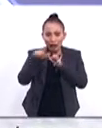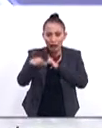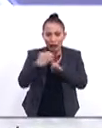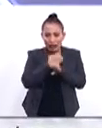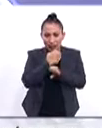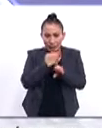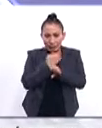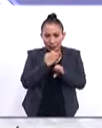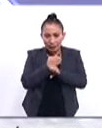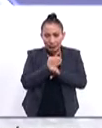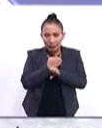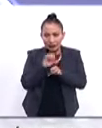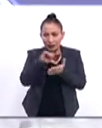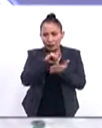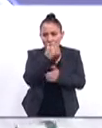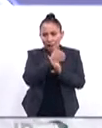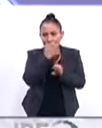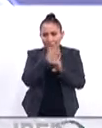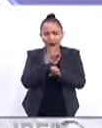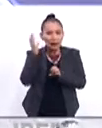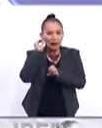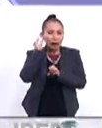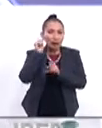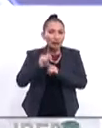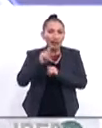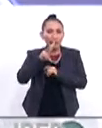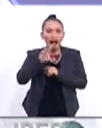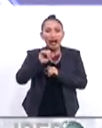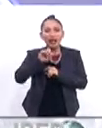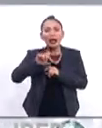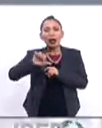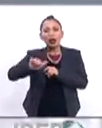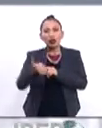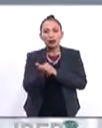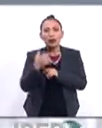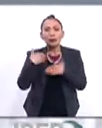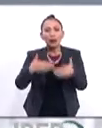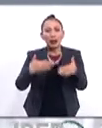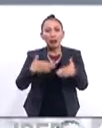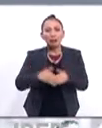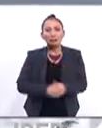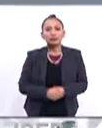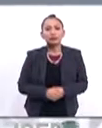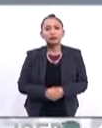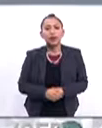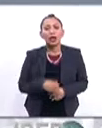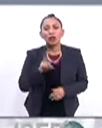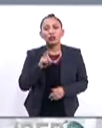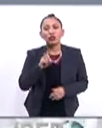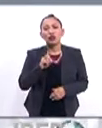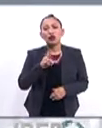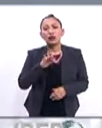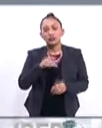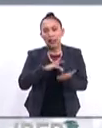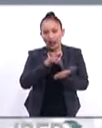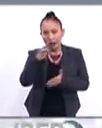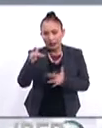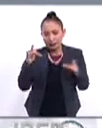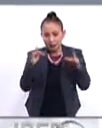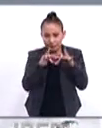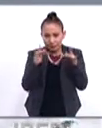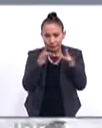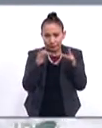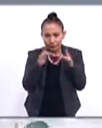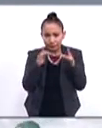Servicio Estatal de Radio y Televisión Canal 11 de Panamá. Noris, muchísimas gracias por tomarnos este